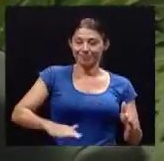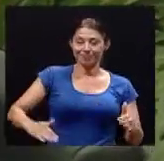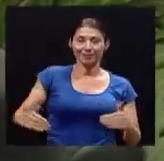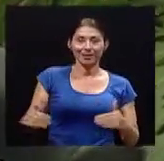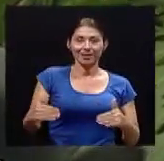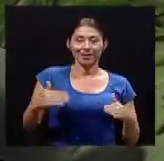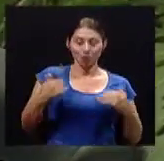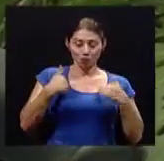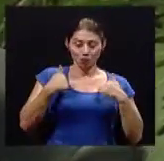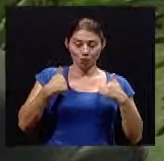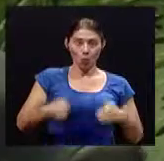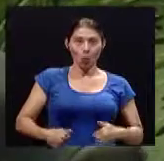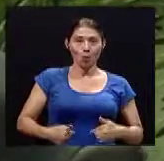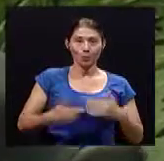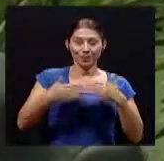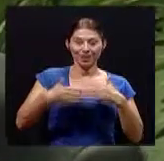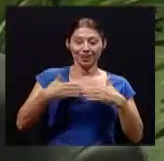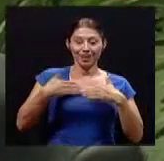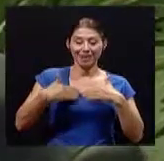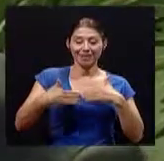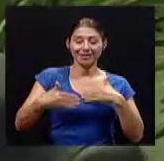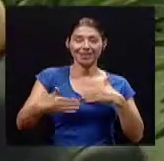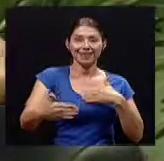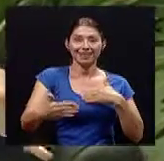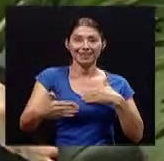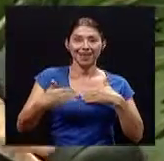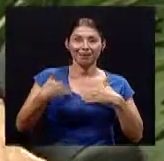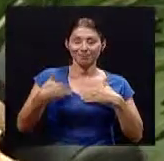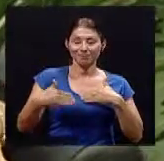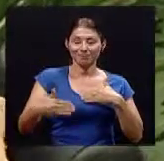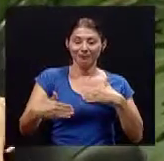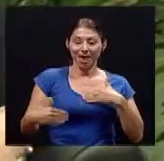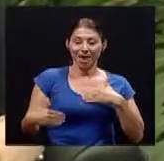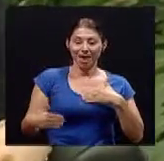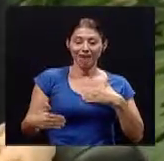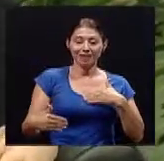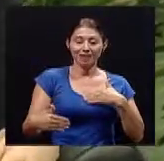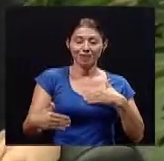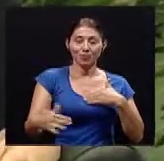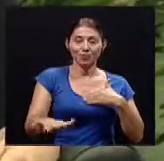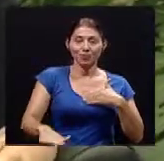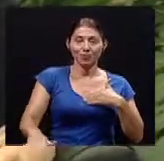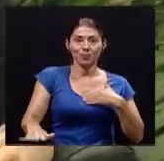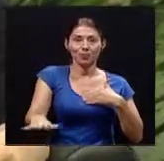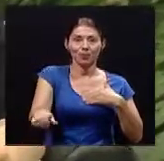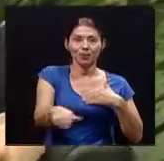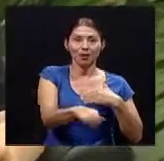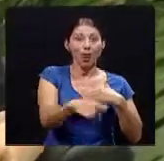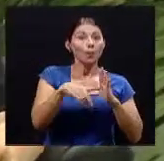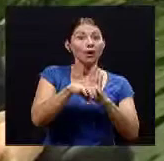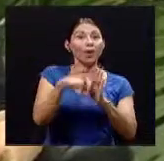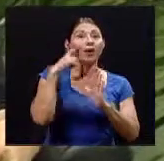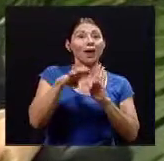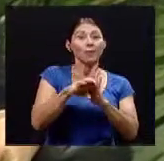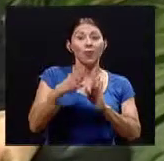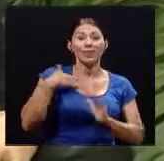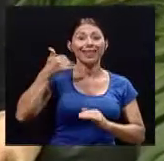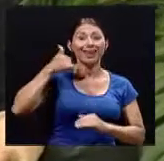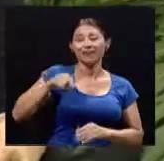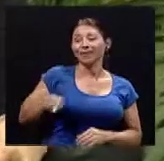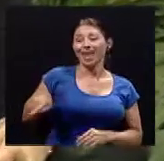está mi nariz para decirlo de alguna forma hacia los 30 grados porque si yo tengo el teléfono aquí atrás y mi teléfono